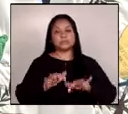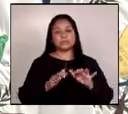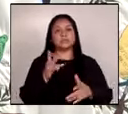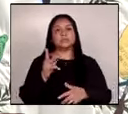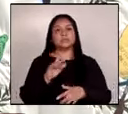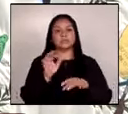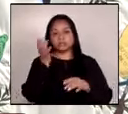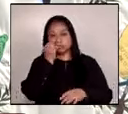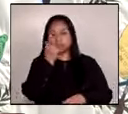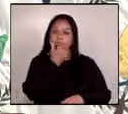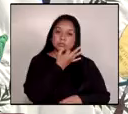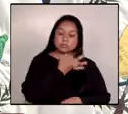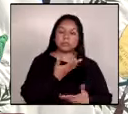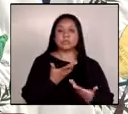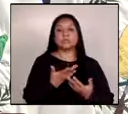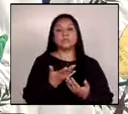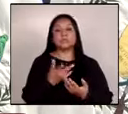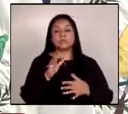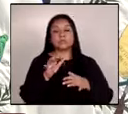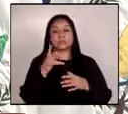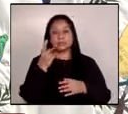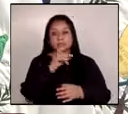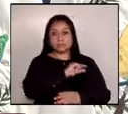funcionarios del gabinete,